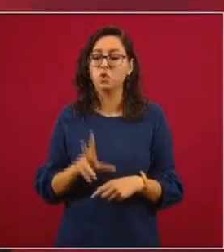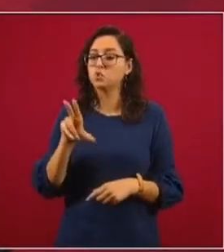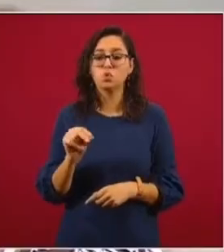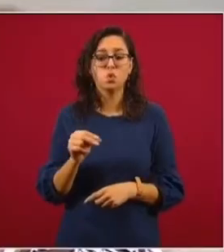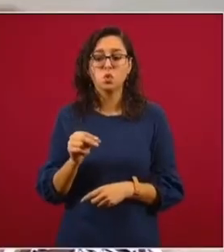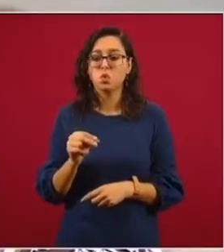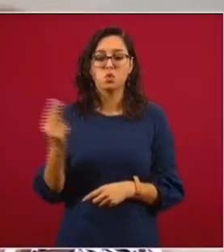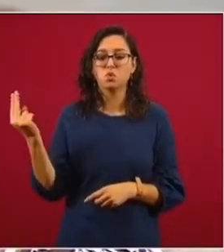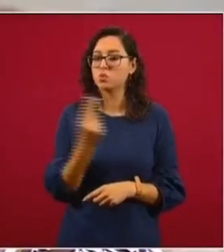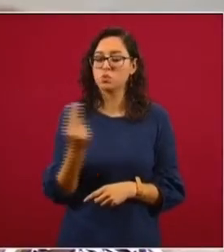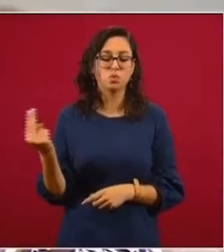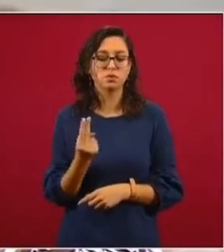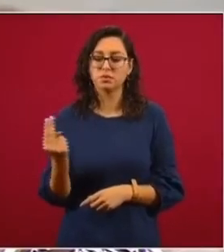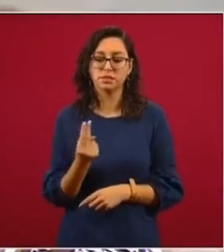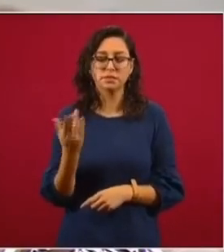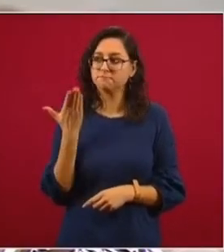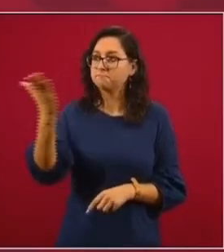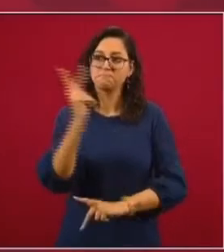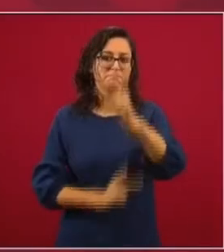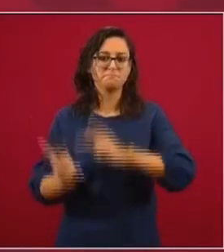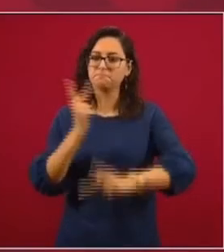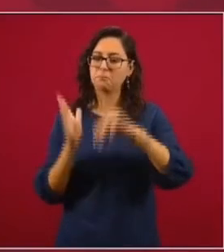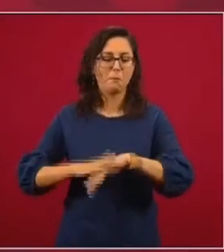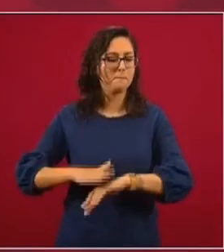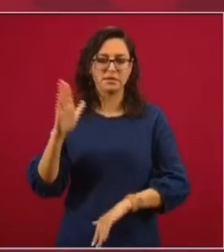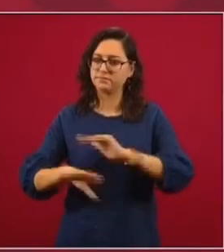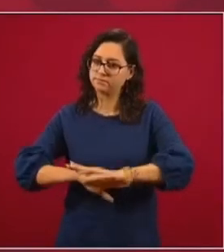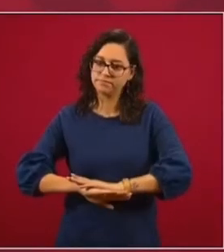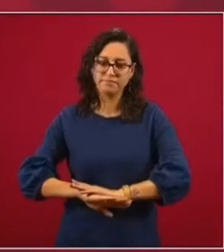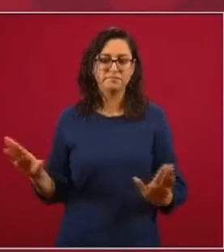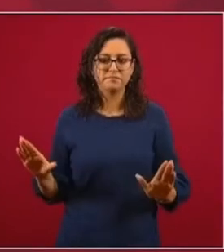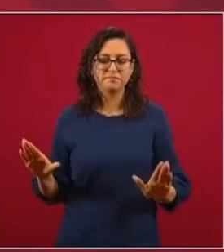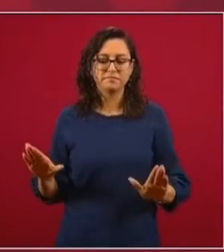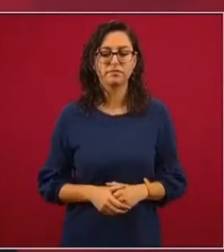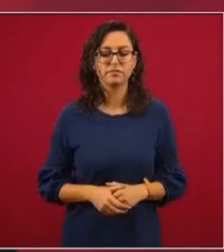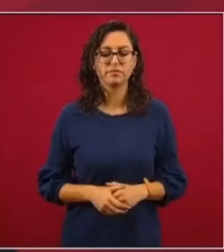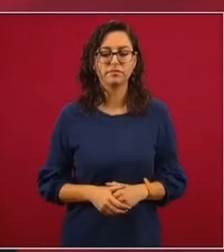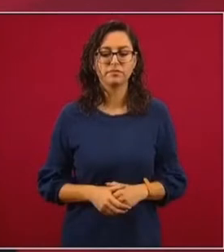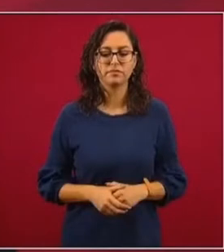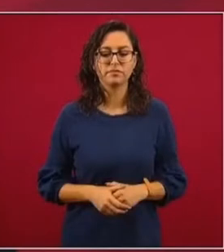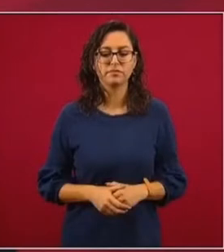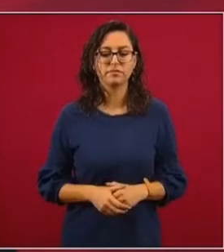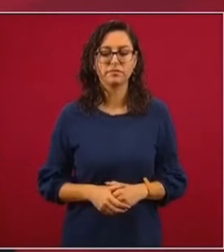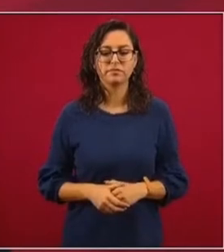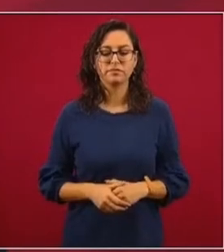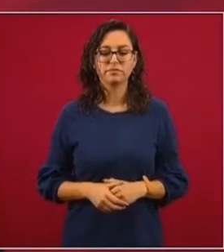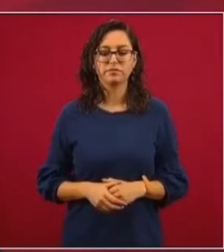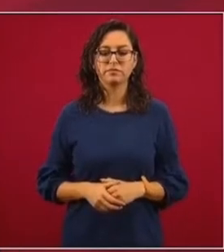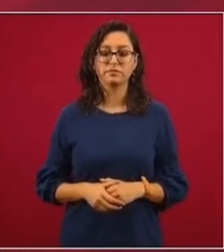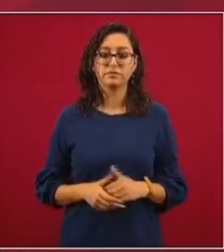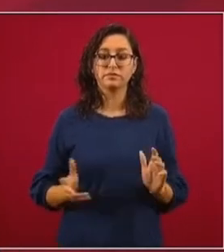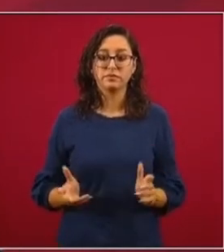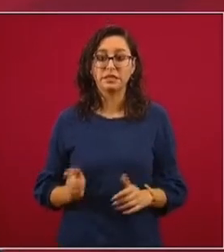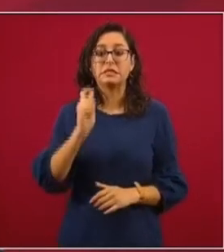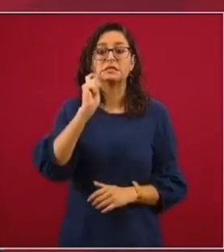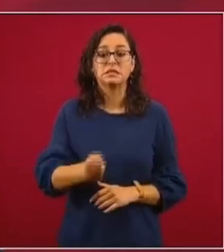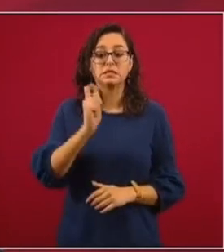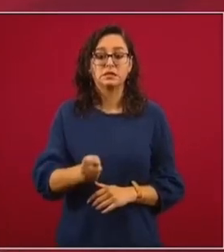aumentar la deuda en términos